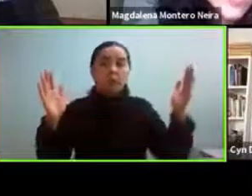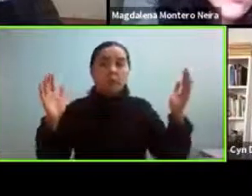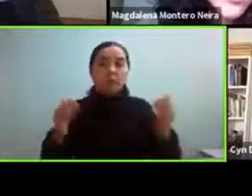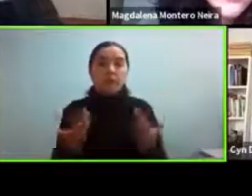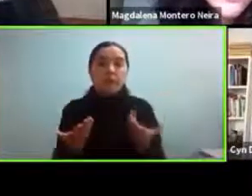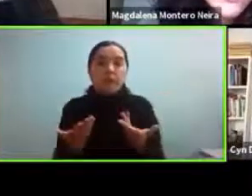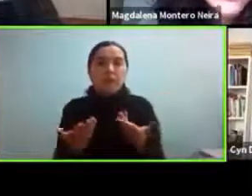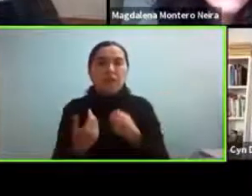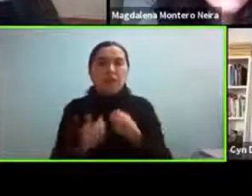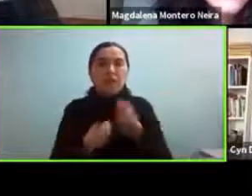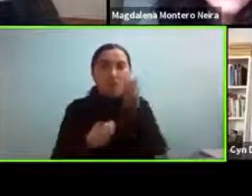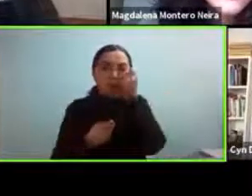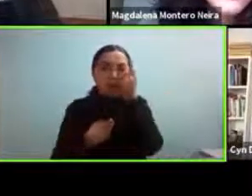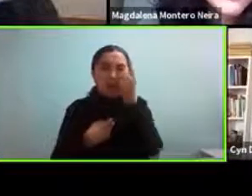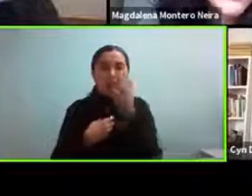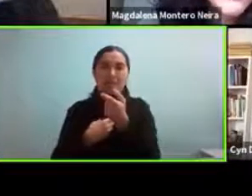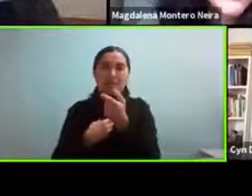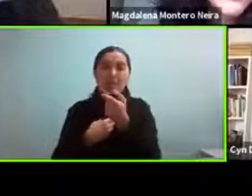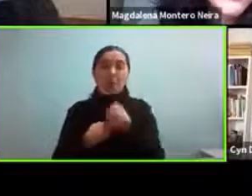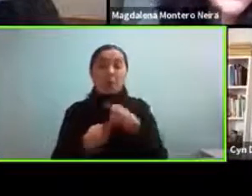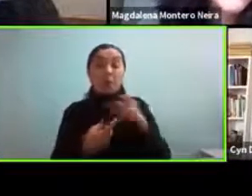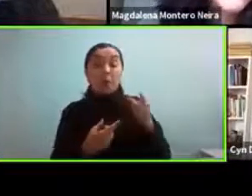por los demás y pueden ser mal recibidas